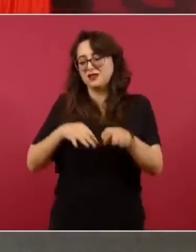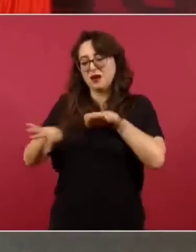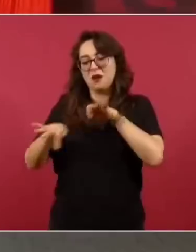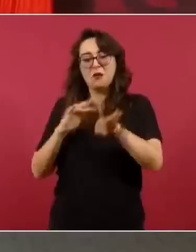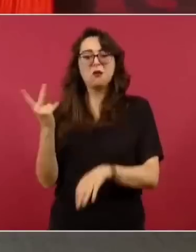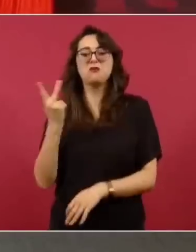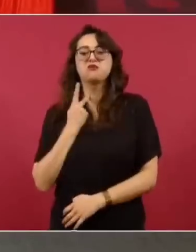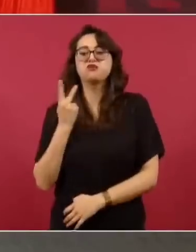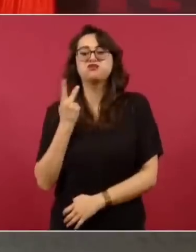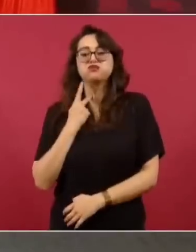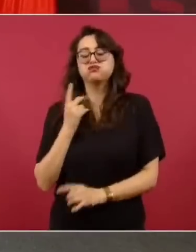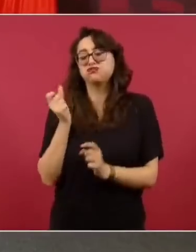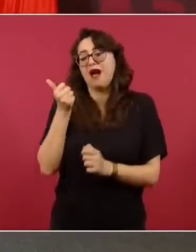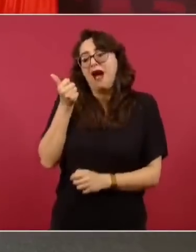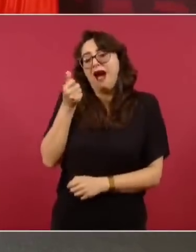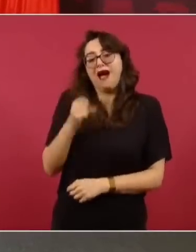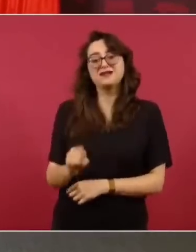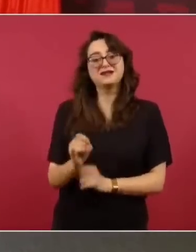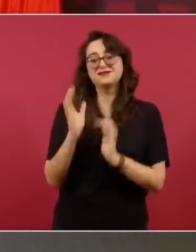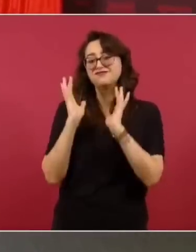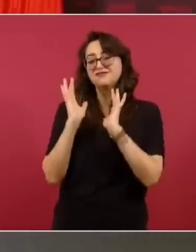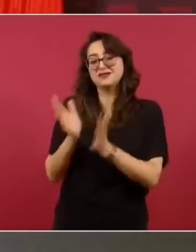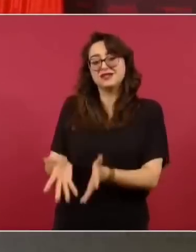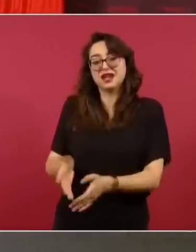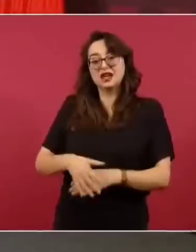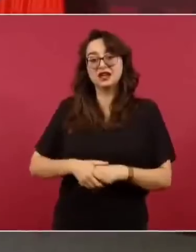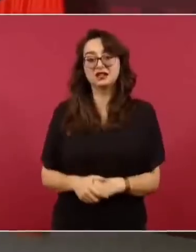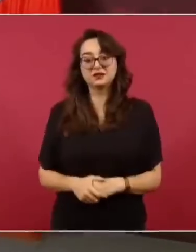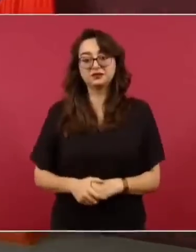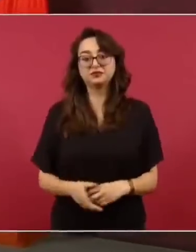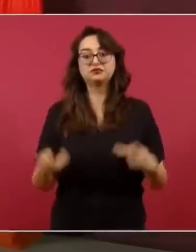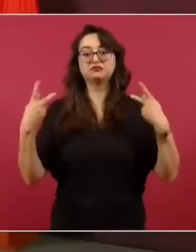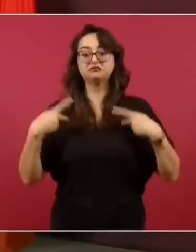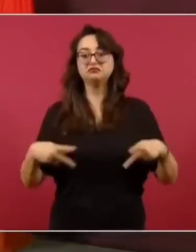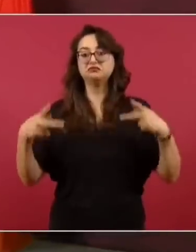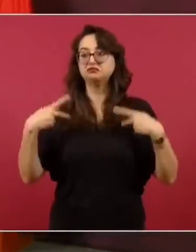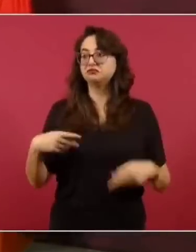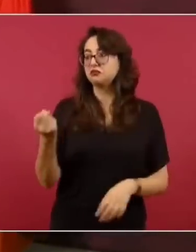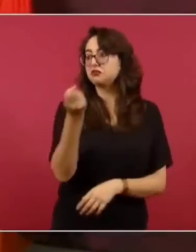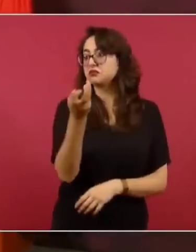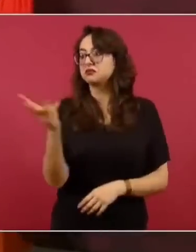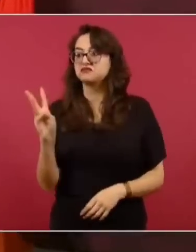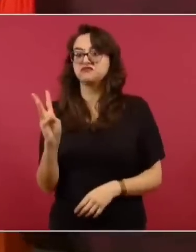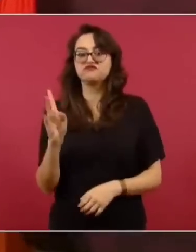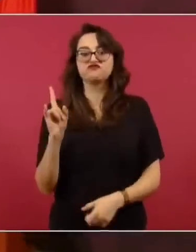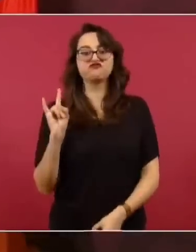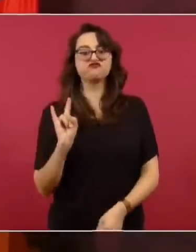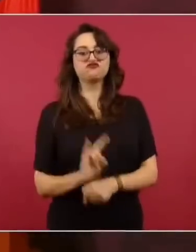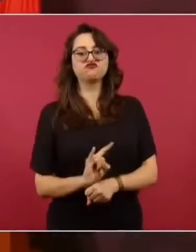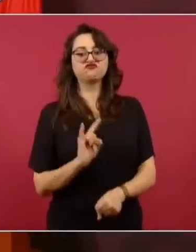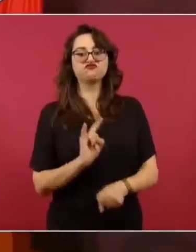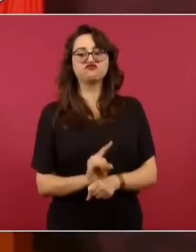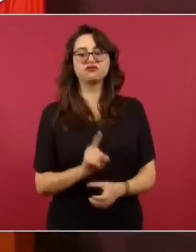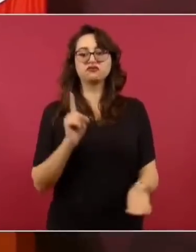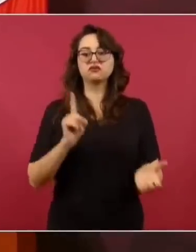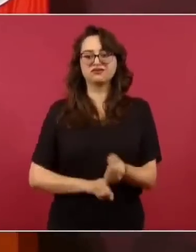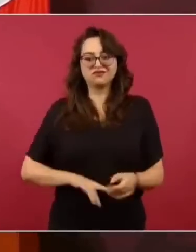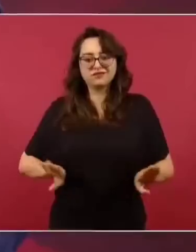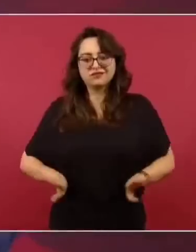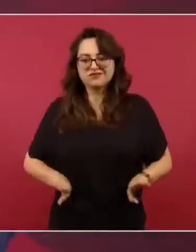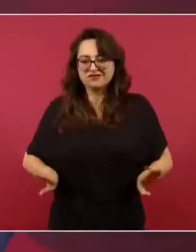no tienen convicciones, no tienen principios y hay quienes son